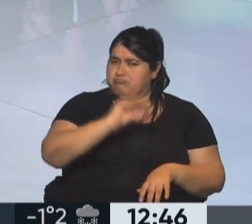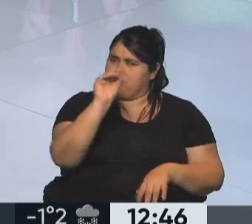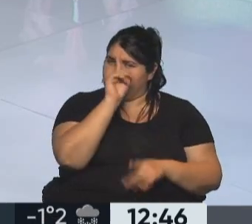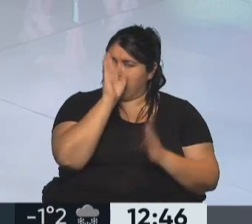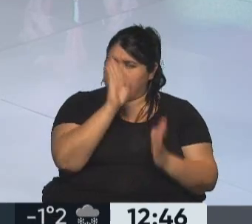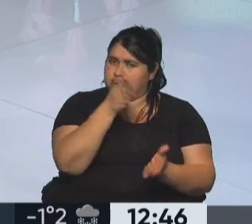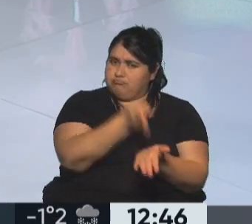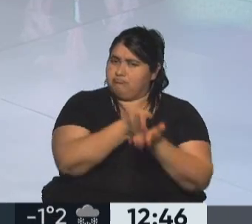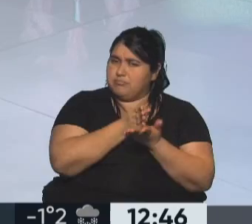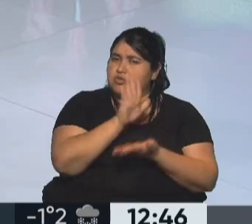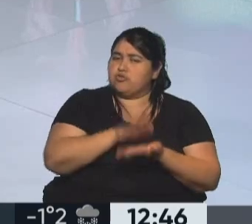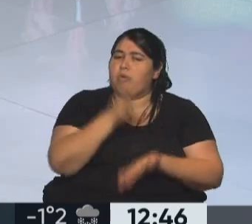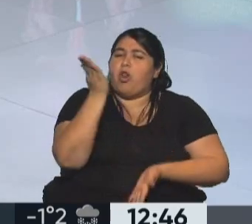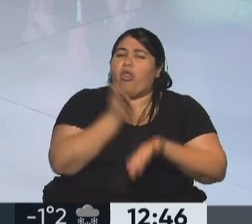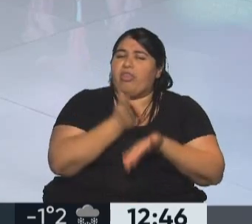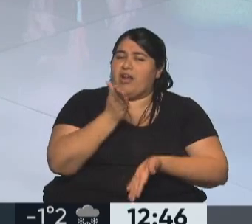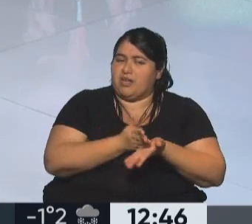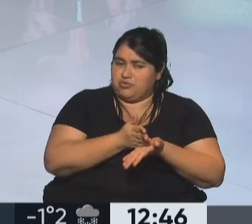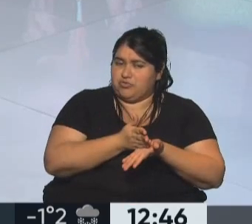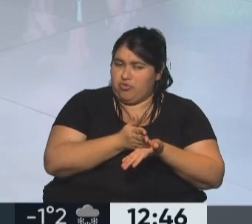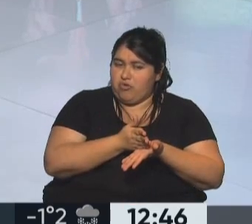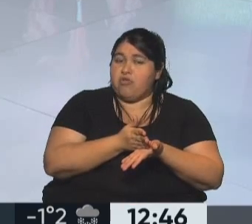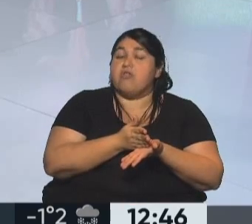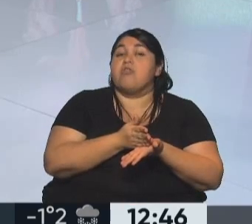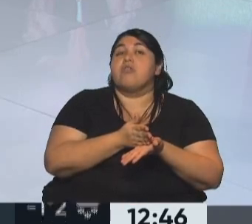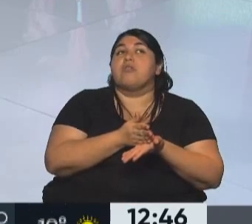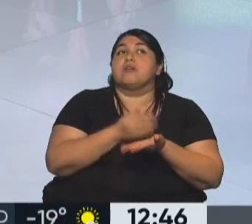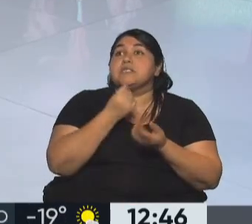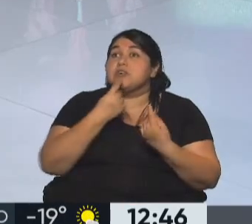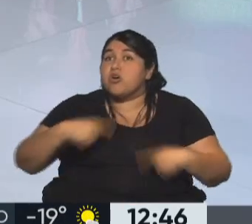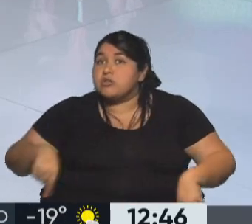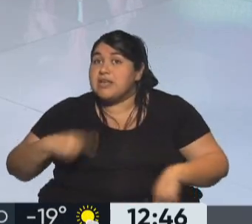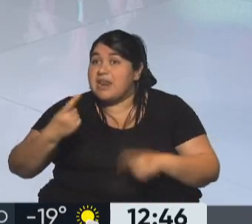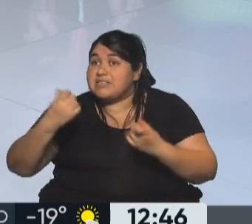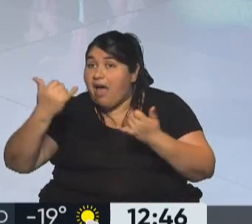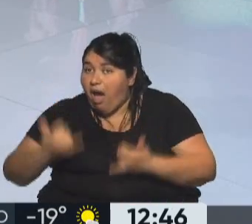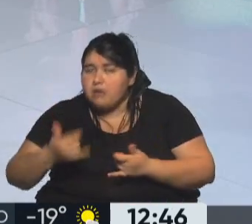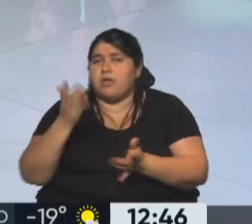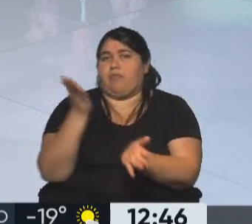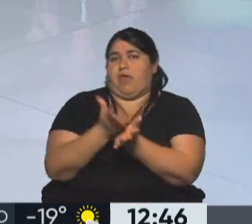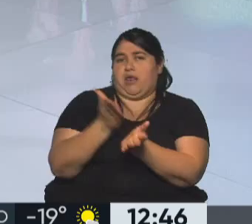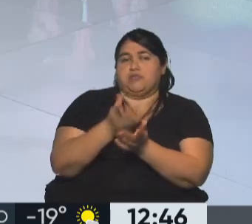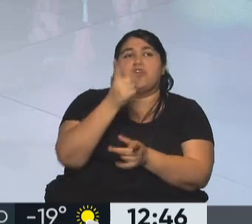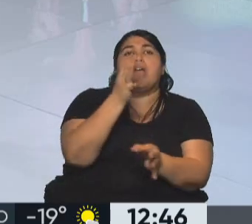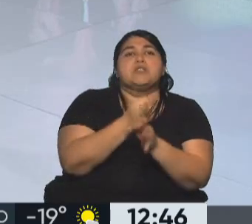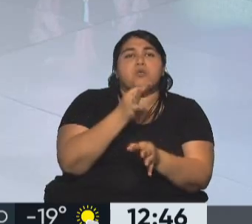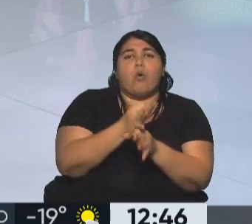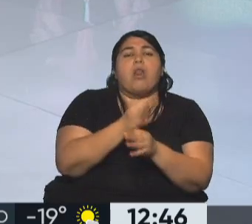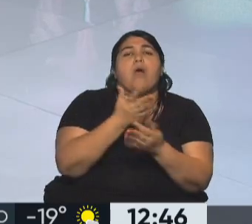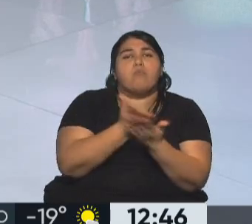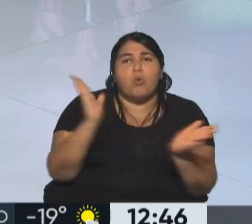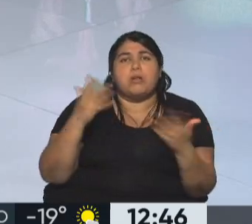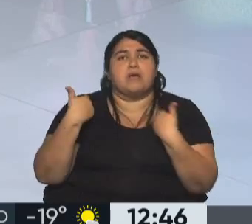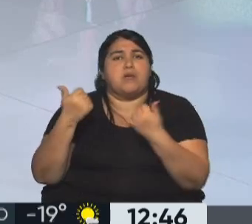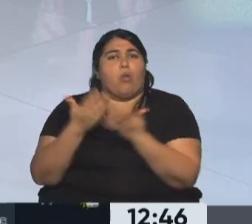sobre lo que son los derechos, sobre eso de que donde hay una necesidad hay un derecho, hablando de la escuela pública, hablando de la salud